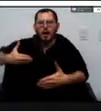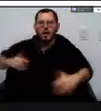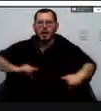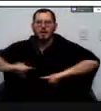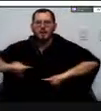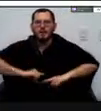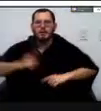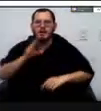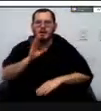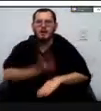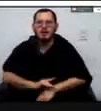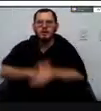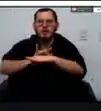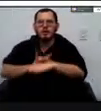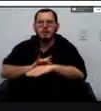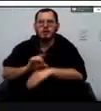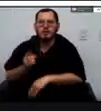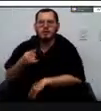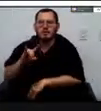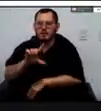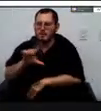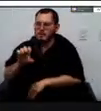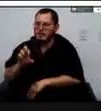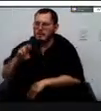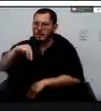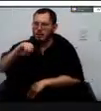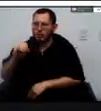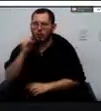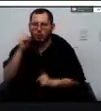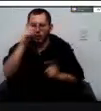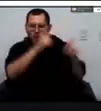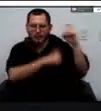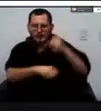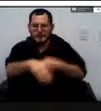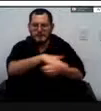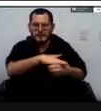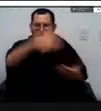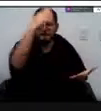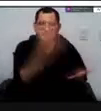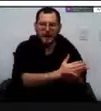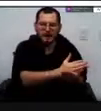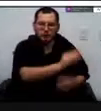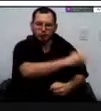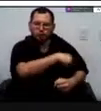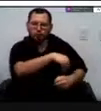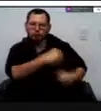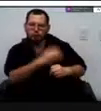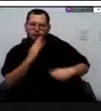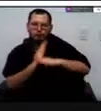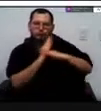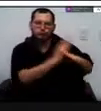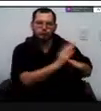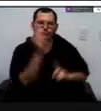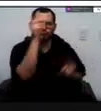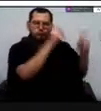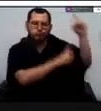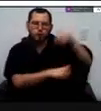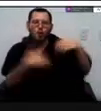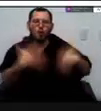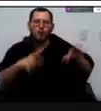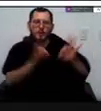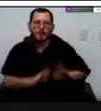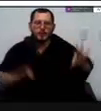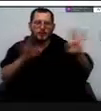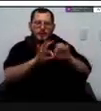visualizó el tema de los riesgos como una parte muy importante de su programa de gobierno iniciamos